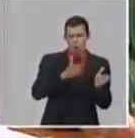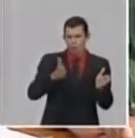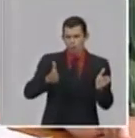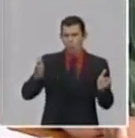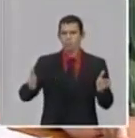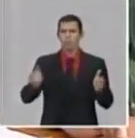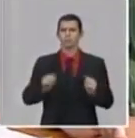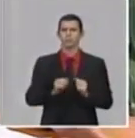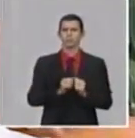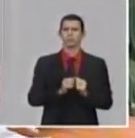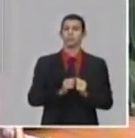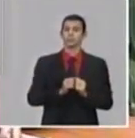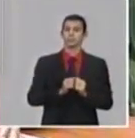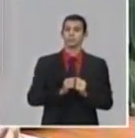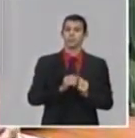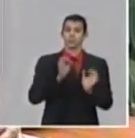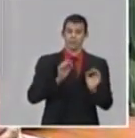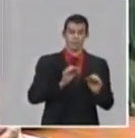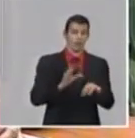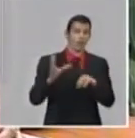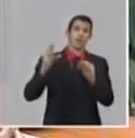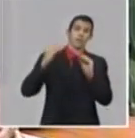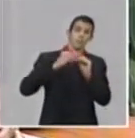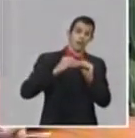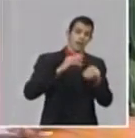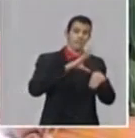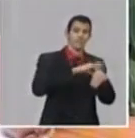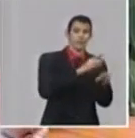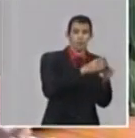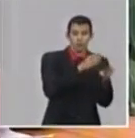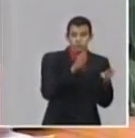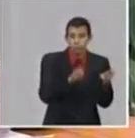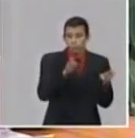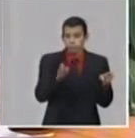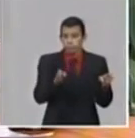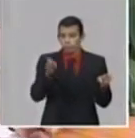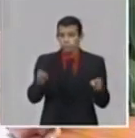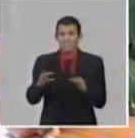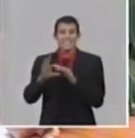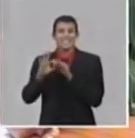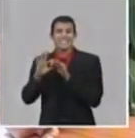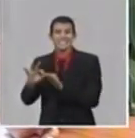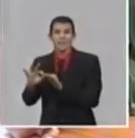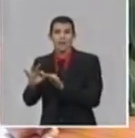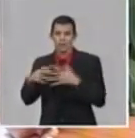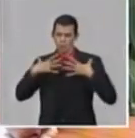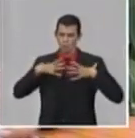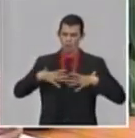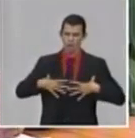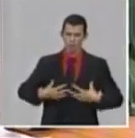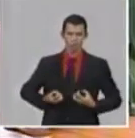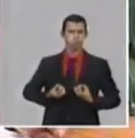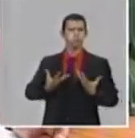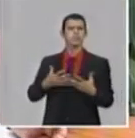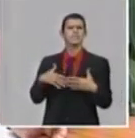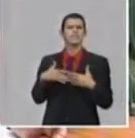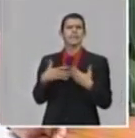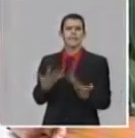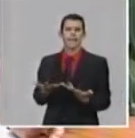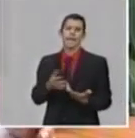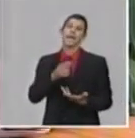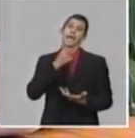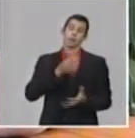crítico o muy grave. Se ha hablado del proceso de hiperinflamación y la tormenta de